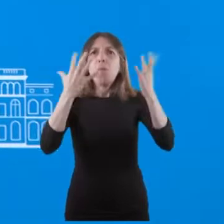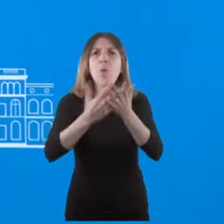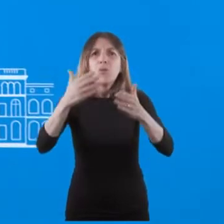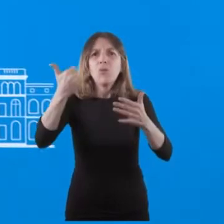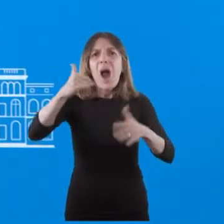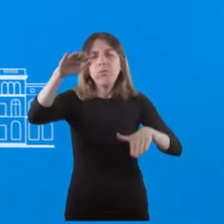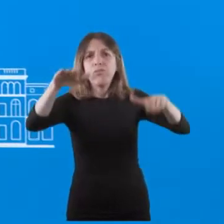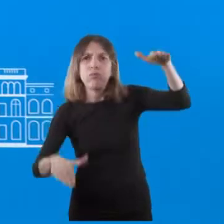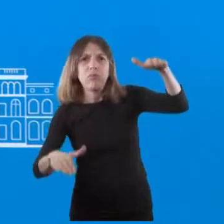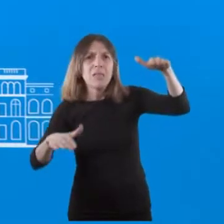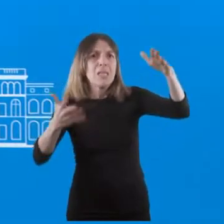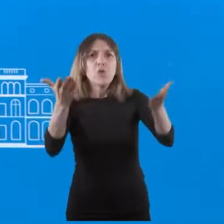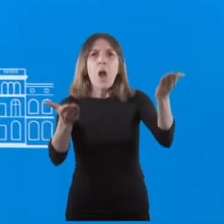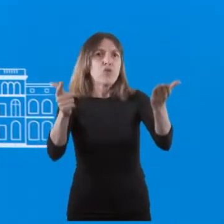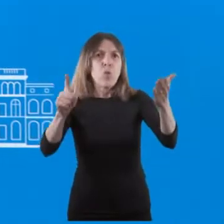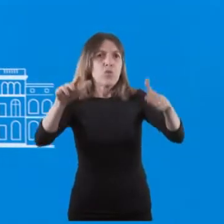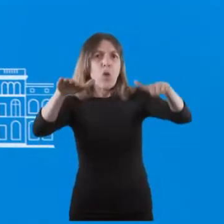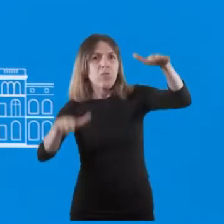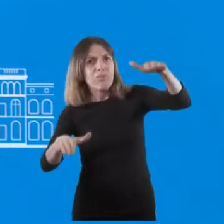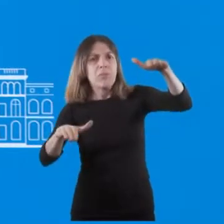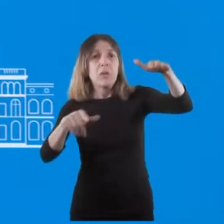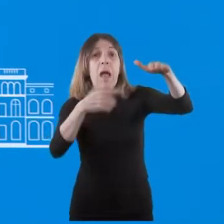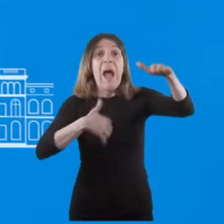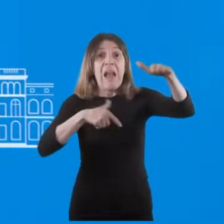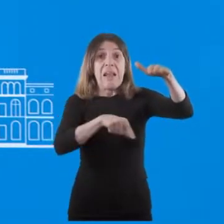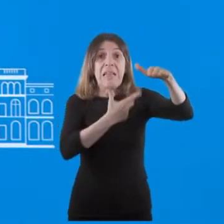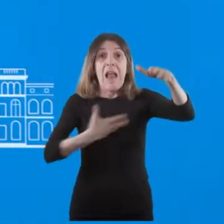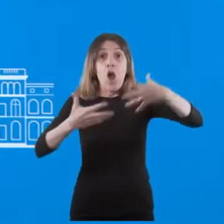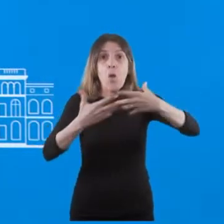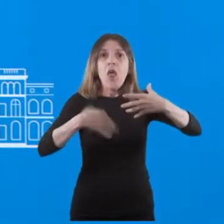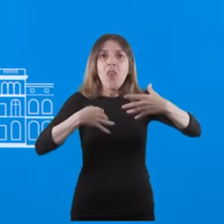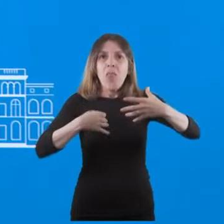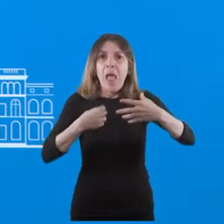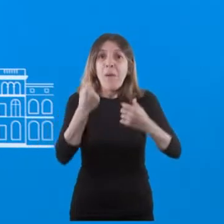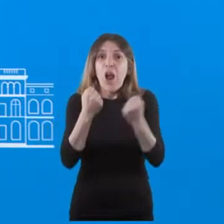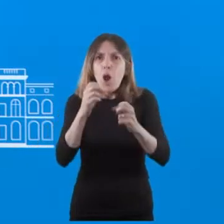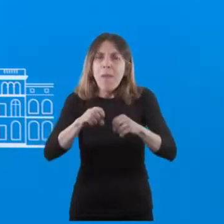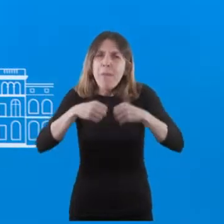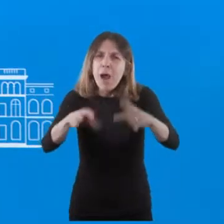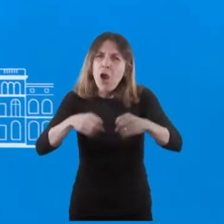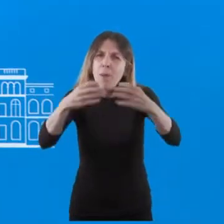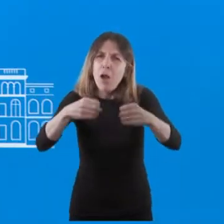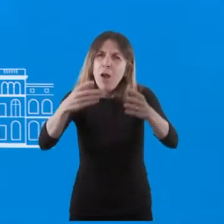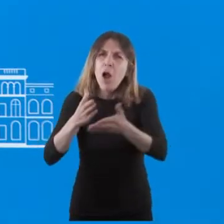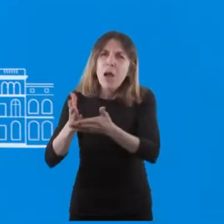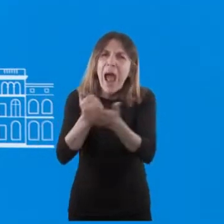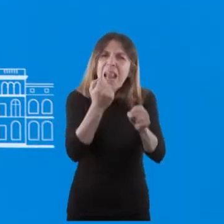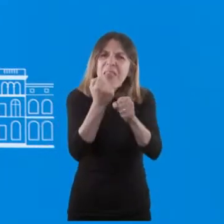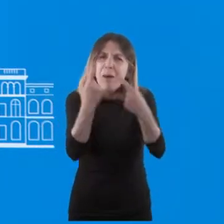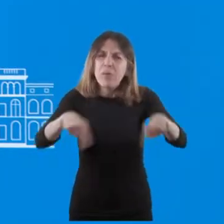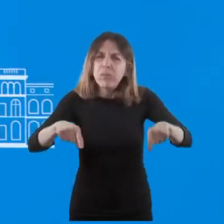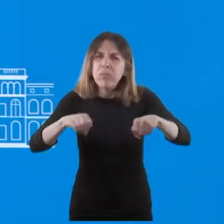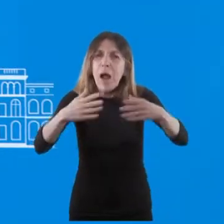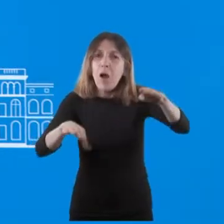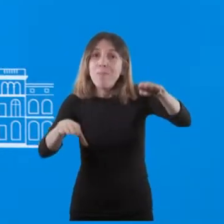volviendo el mundo cada vez más injusto y Argentina tiene que poder lograr que el crecimiento que estamos teniendo en todas las áreas se transforme